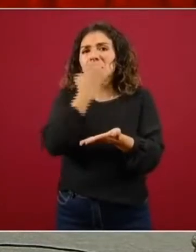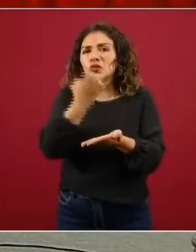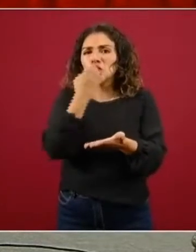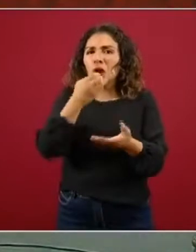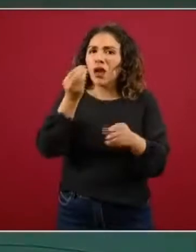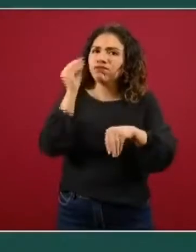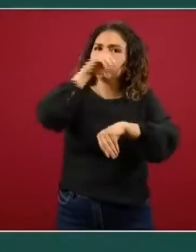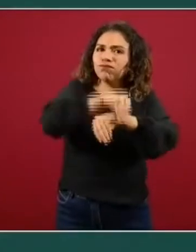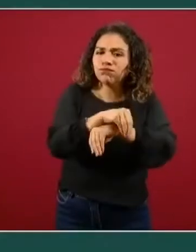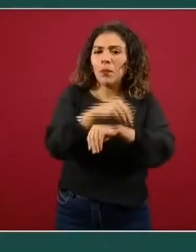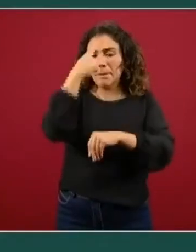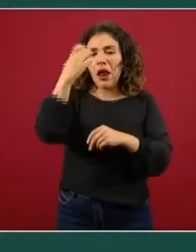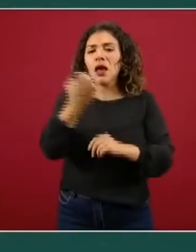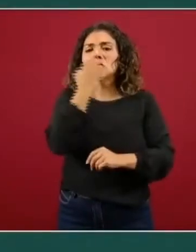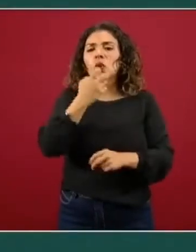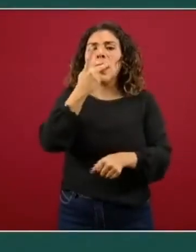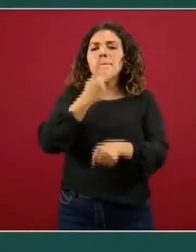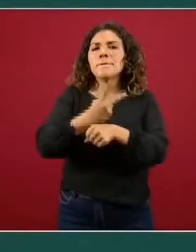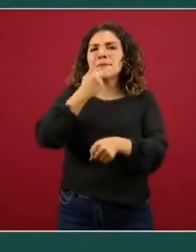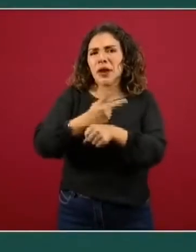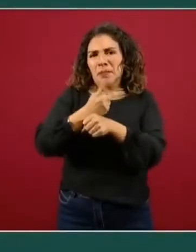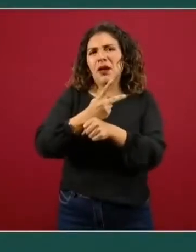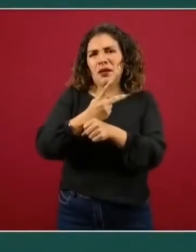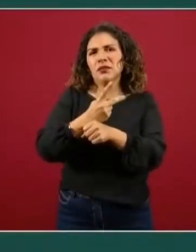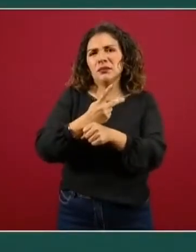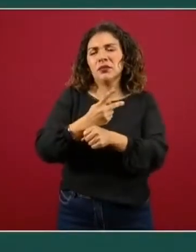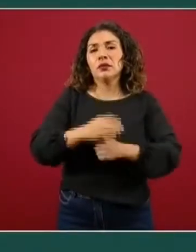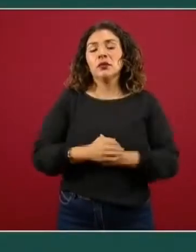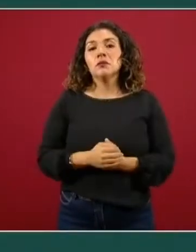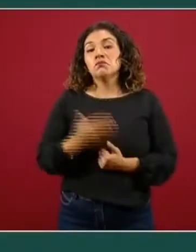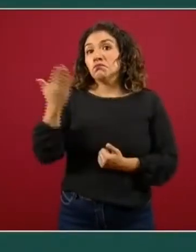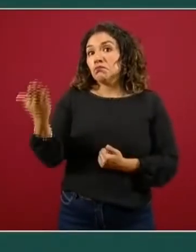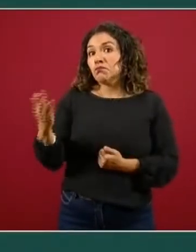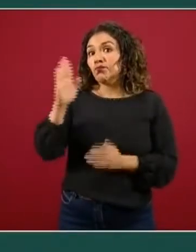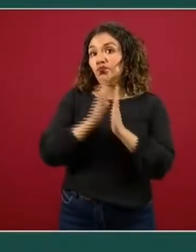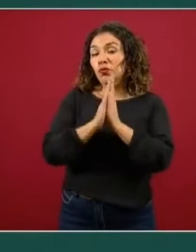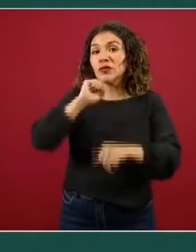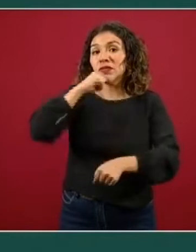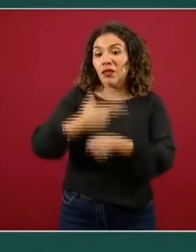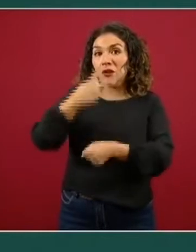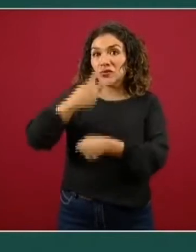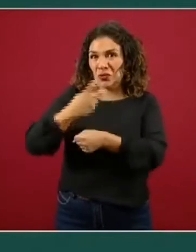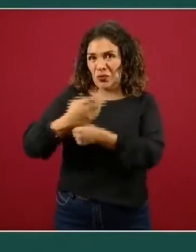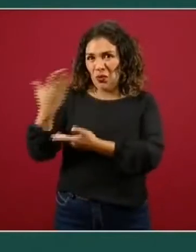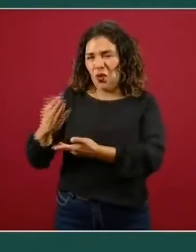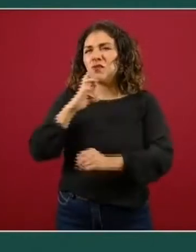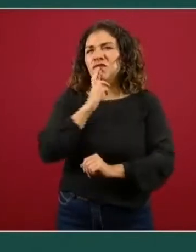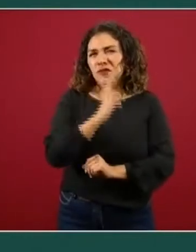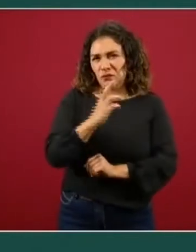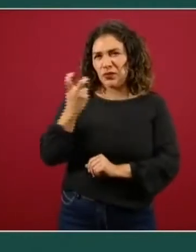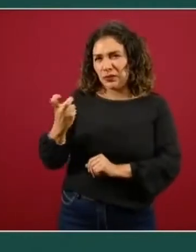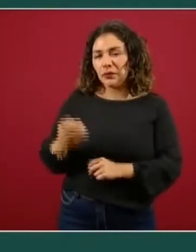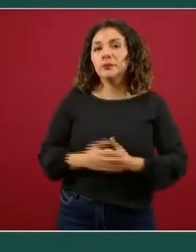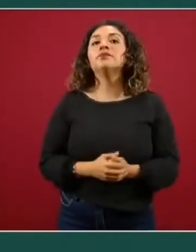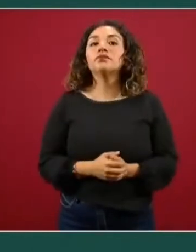en Educación Media Superior? Le pedimos al señor subsecretario que nos conteste, por